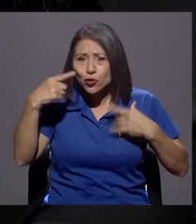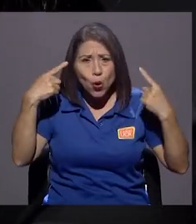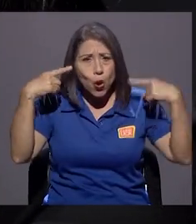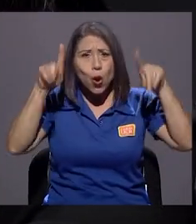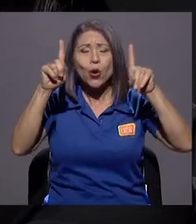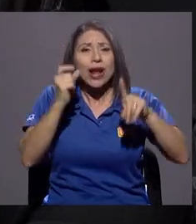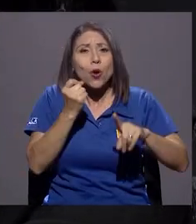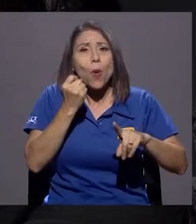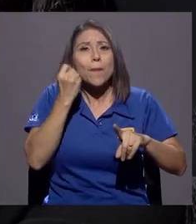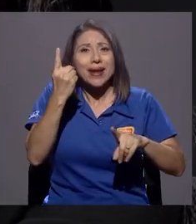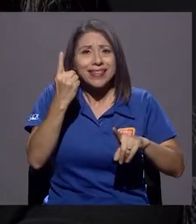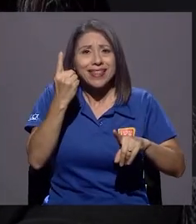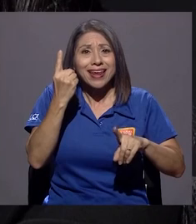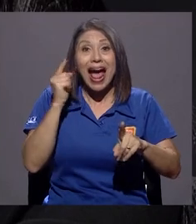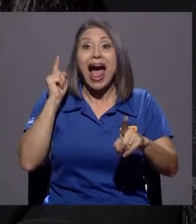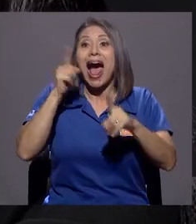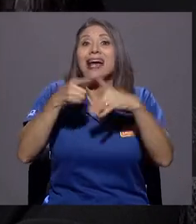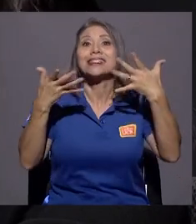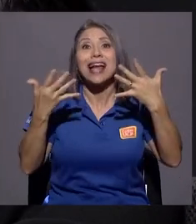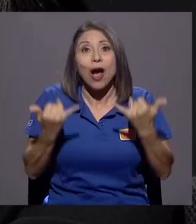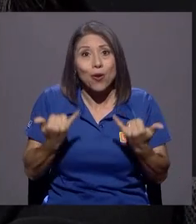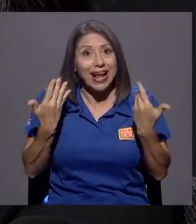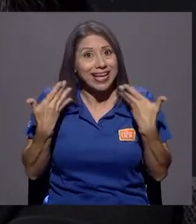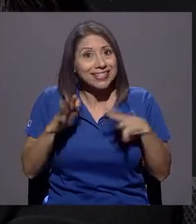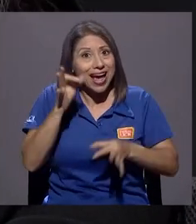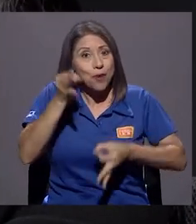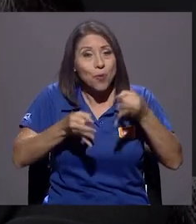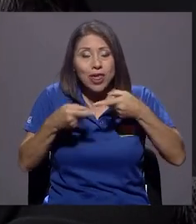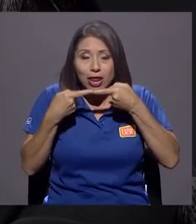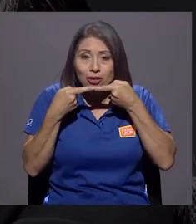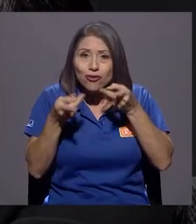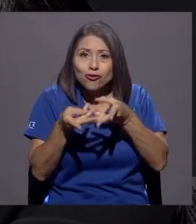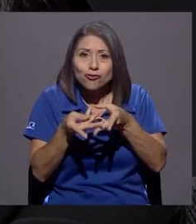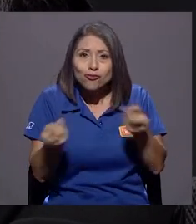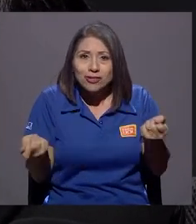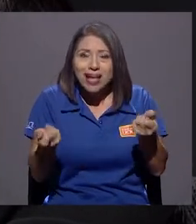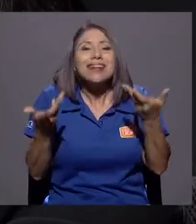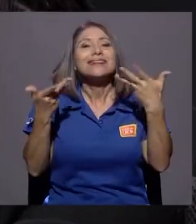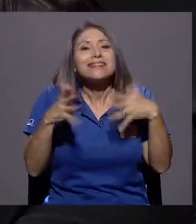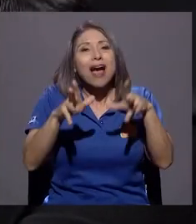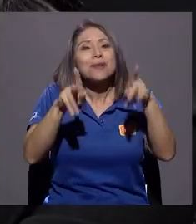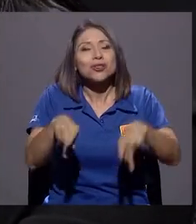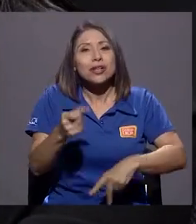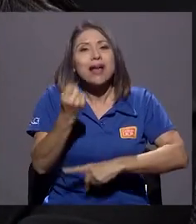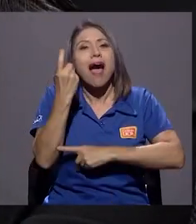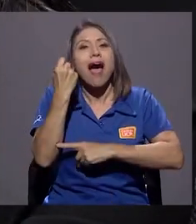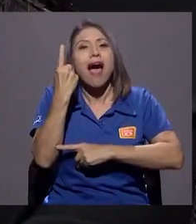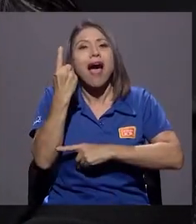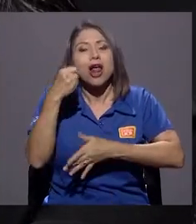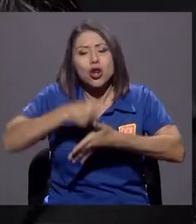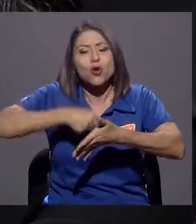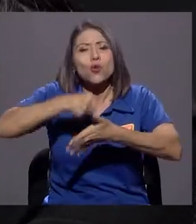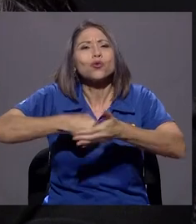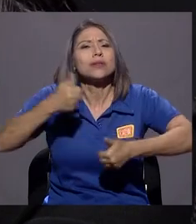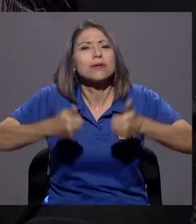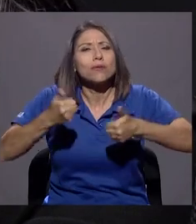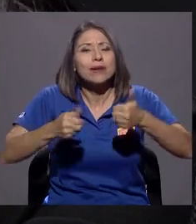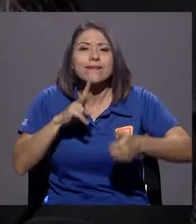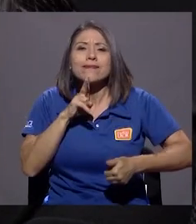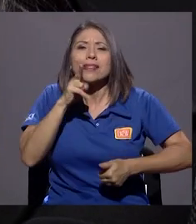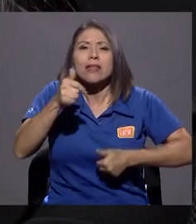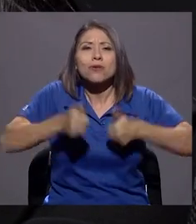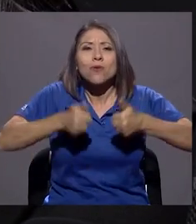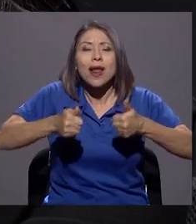sentencia. Las personas han comprendido cuál era la lucha y cuál era la verdad, pero antes de eso